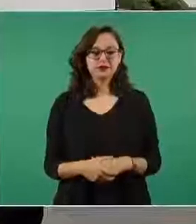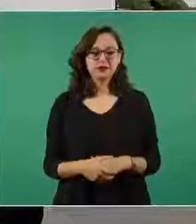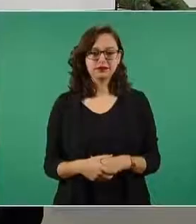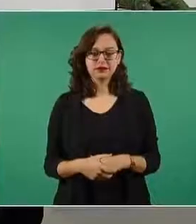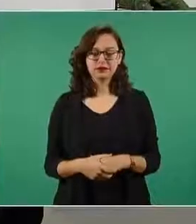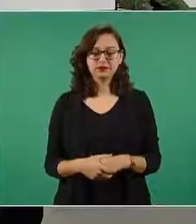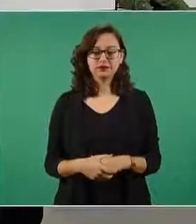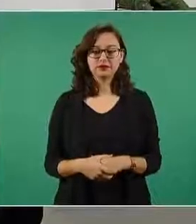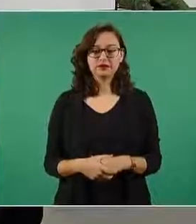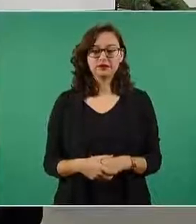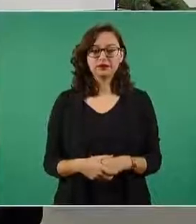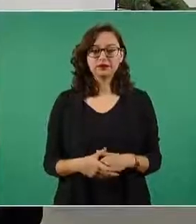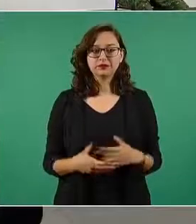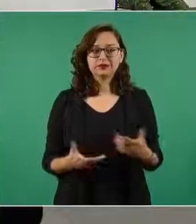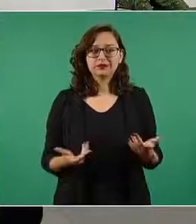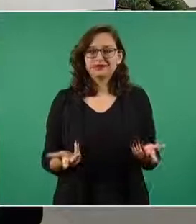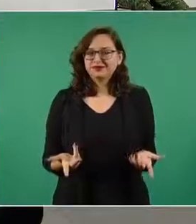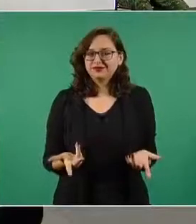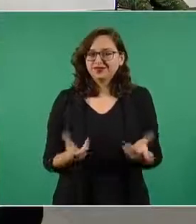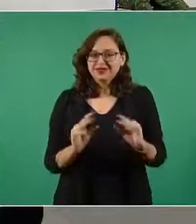tienen que firmar